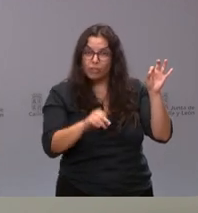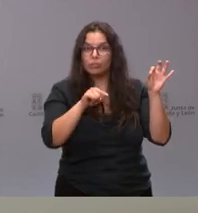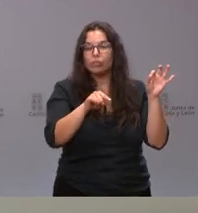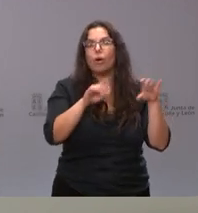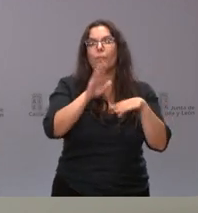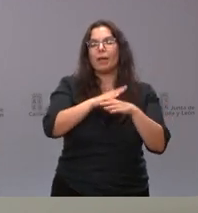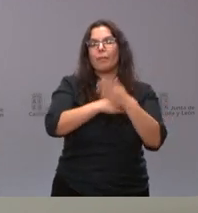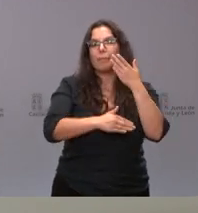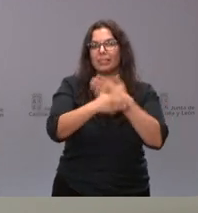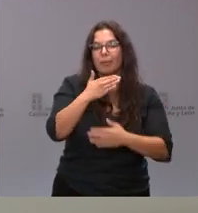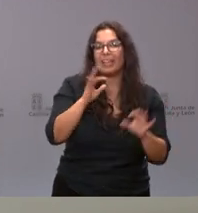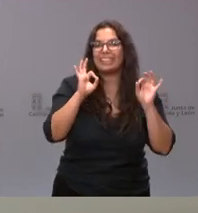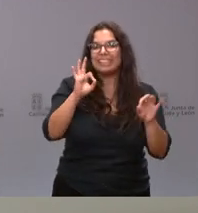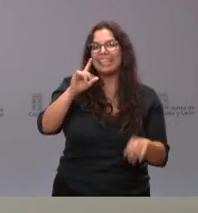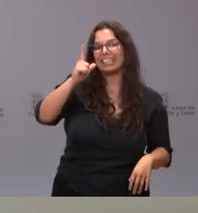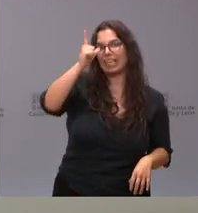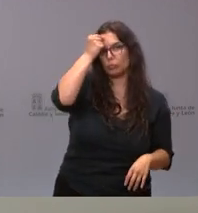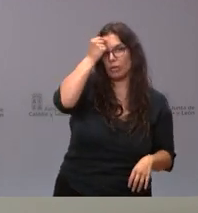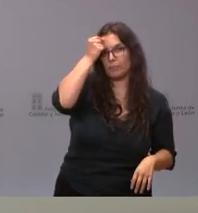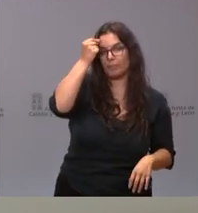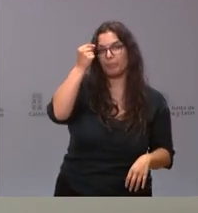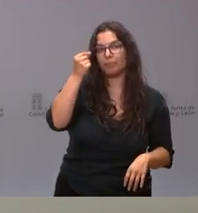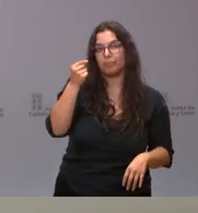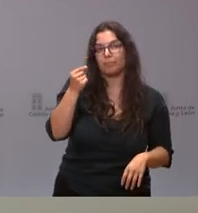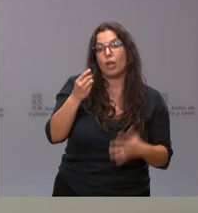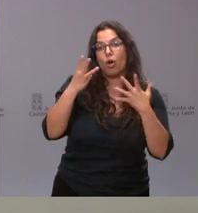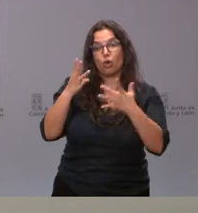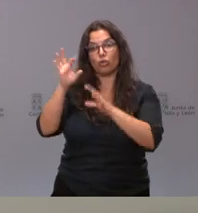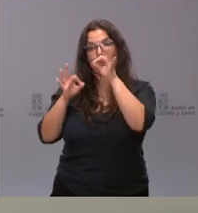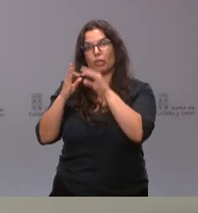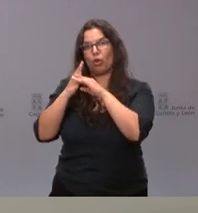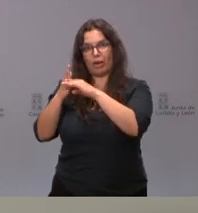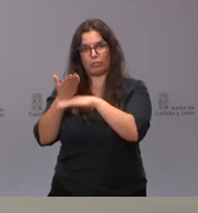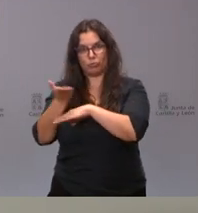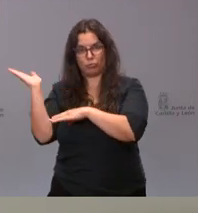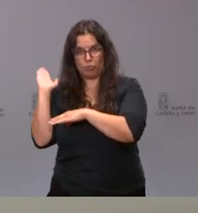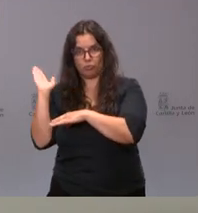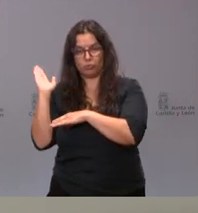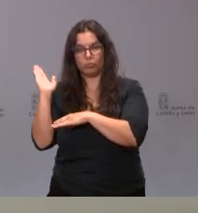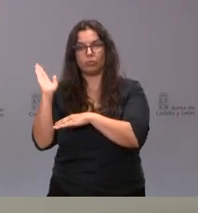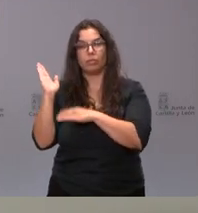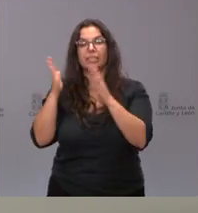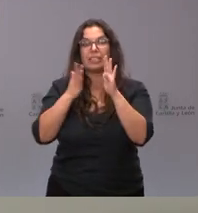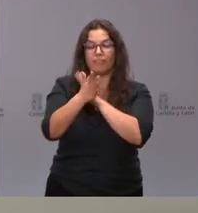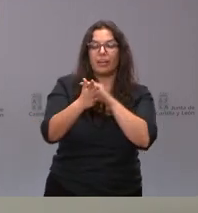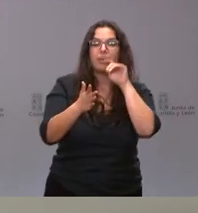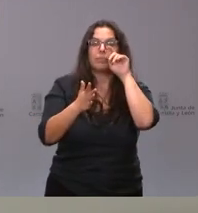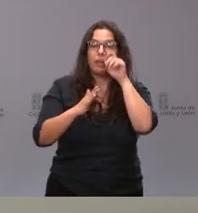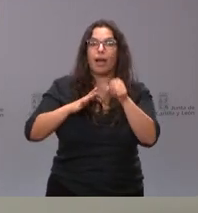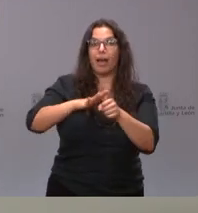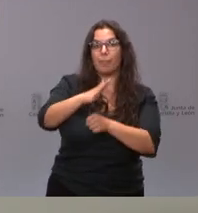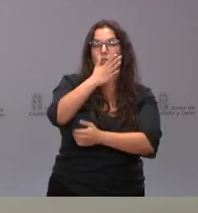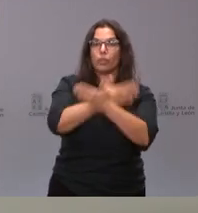personas con discapacidad intelectual y el 8% para el resto, con lo cual dentro del ámbito de la discapacidad